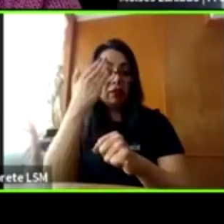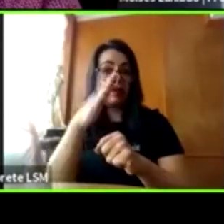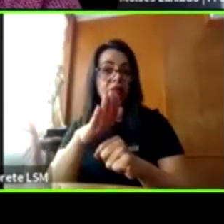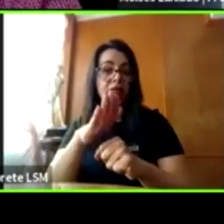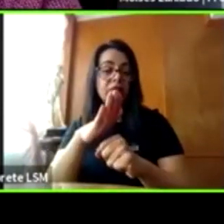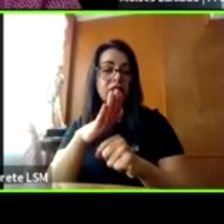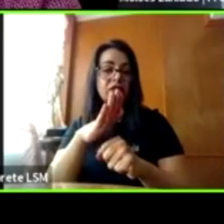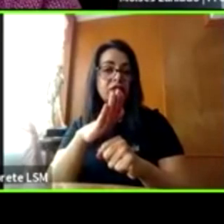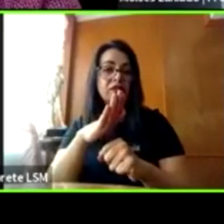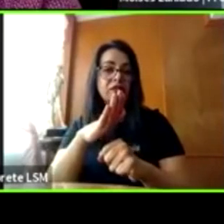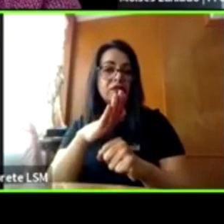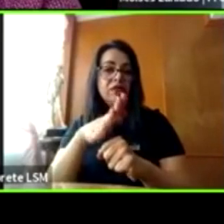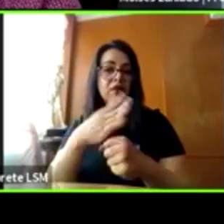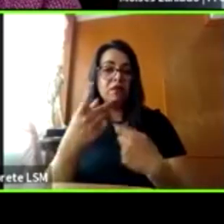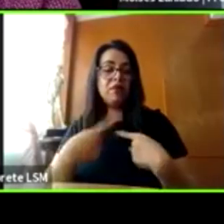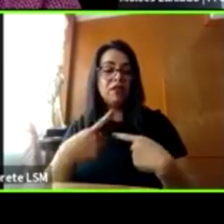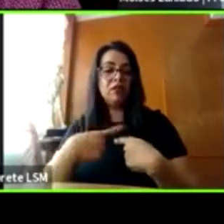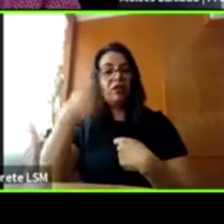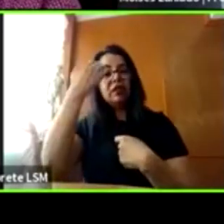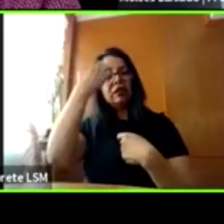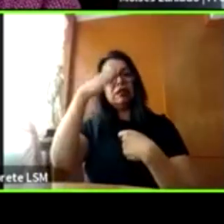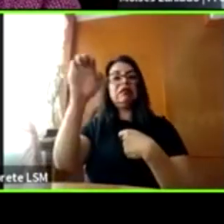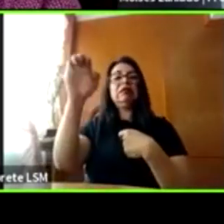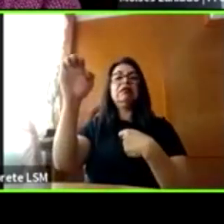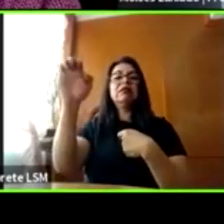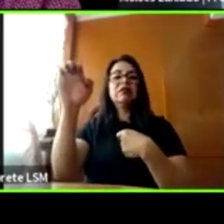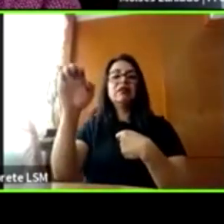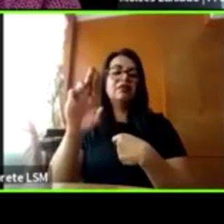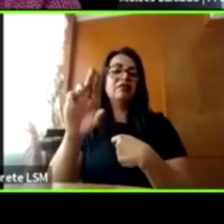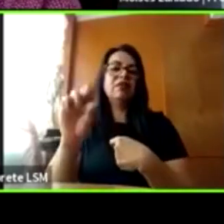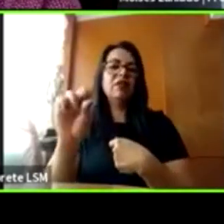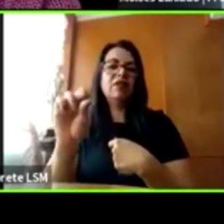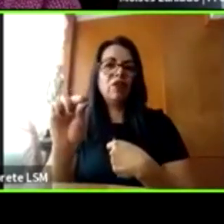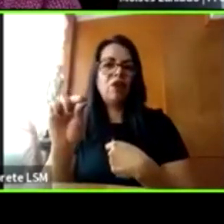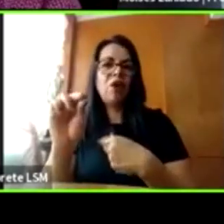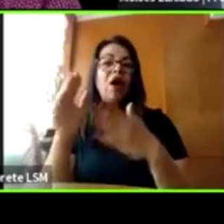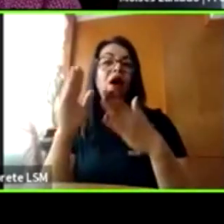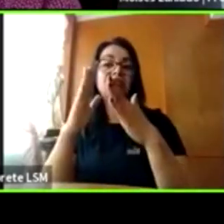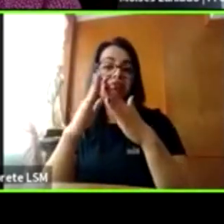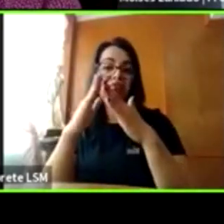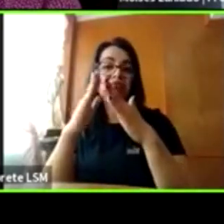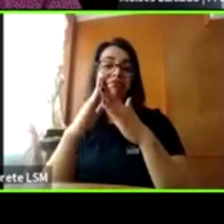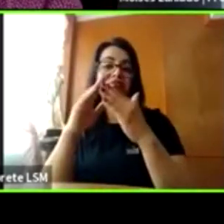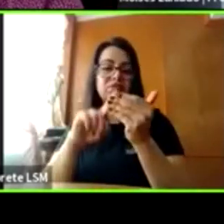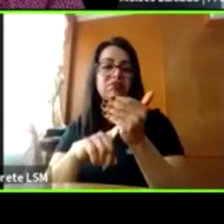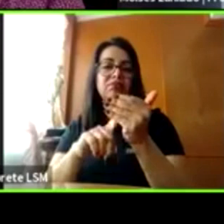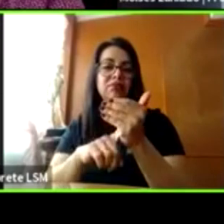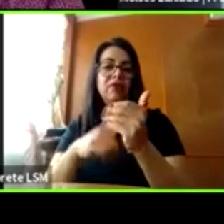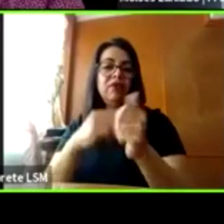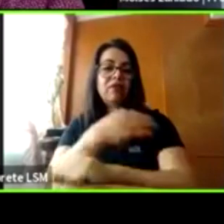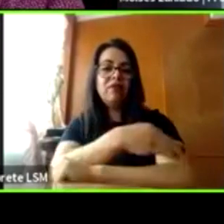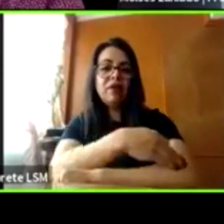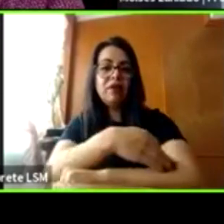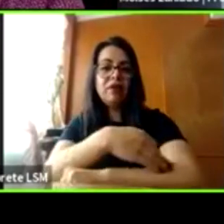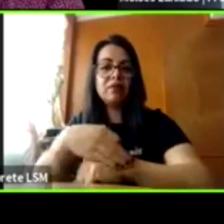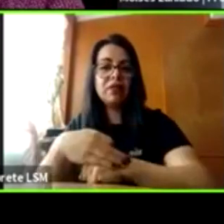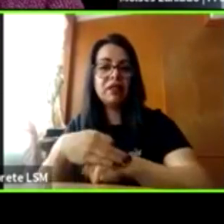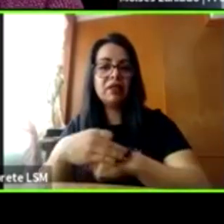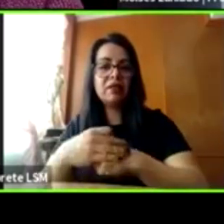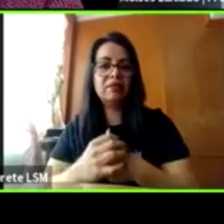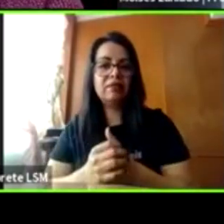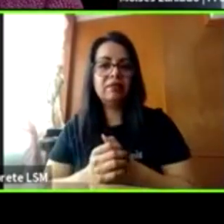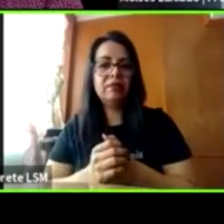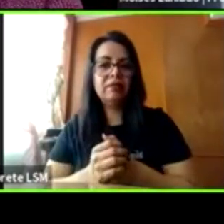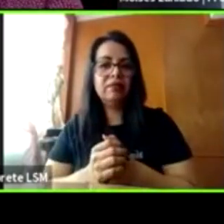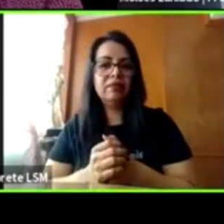personas conocidas, son personas en el hogar, son personas que son cercanas a la familia. Entonces, tener la conversación con el niño